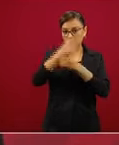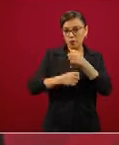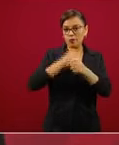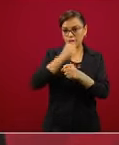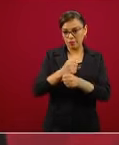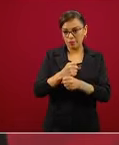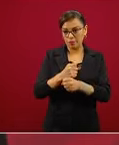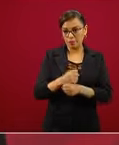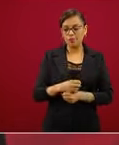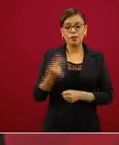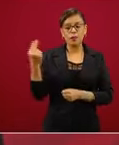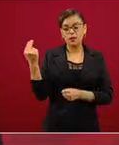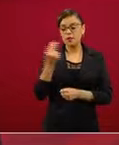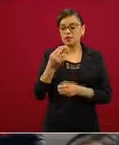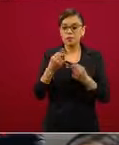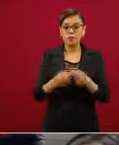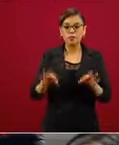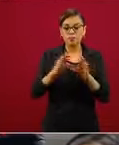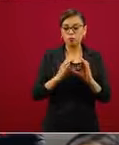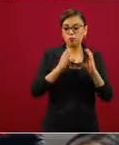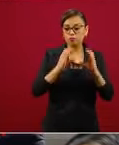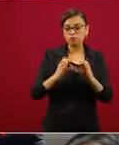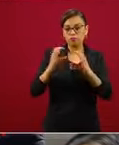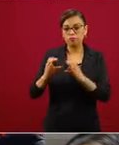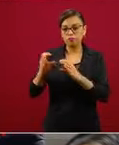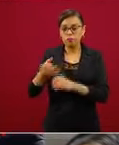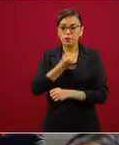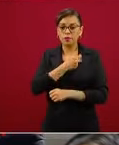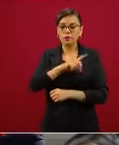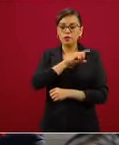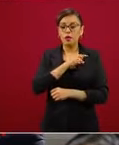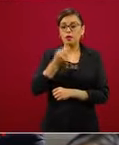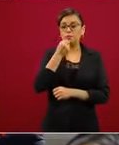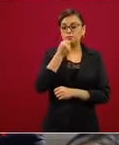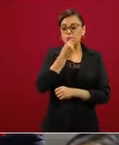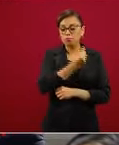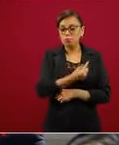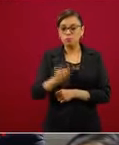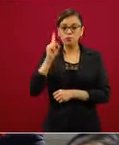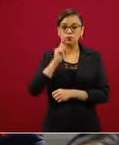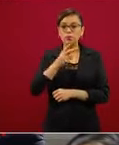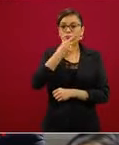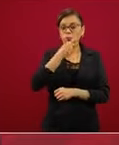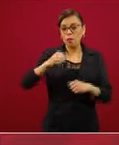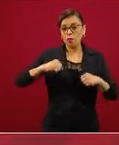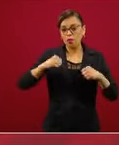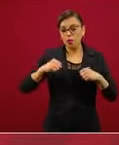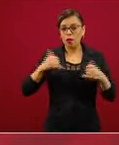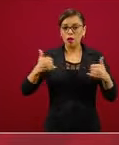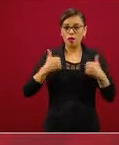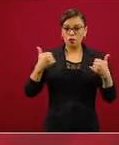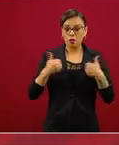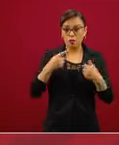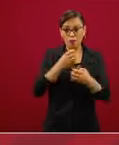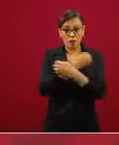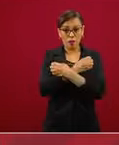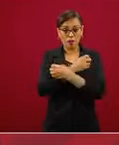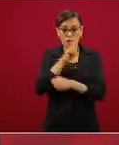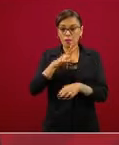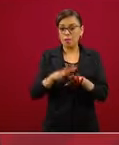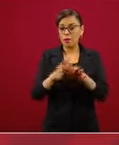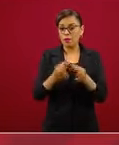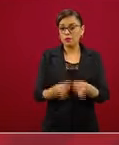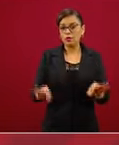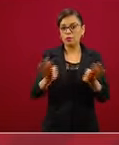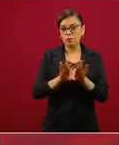la salud de nuestras niñas, niños, adolescentes y jóvenes es lo más importante. Su educación está asegurada y por